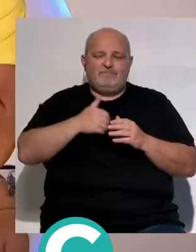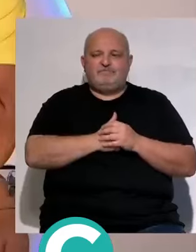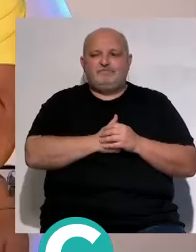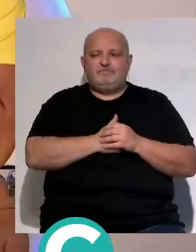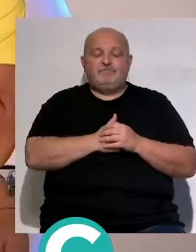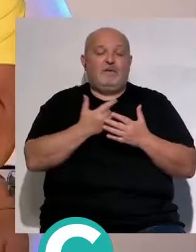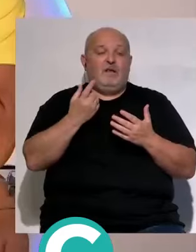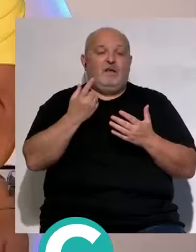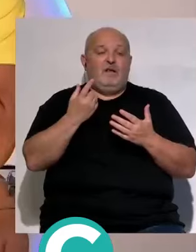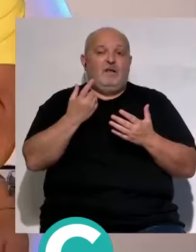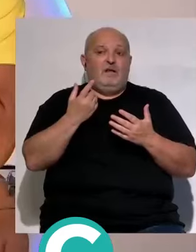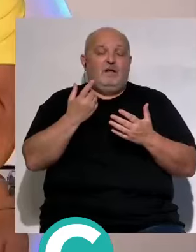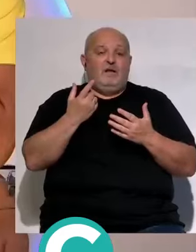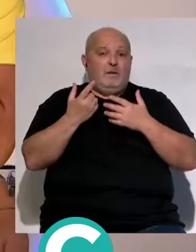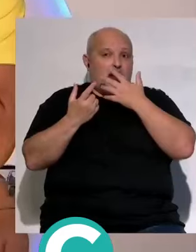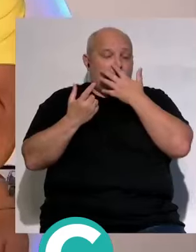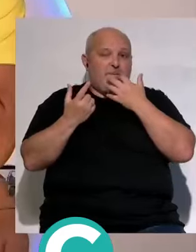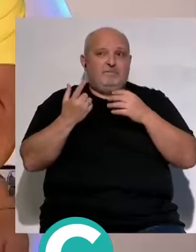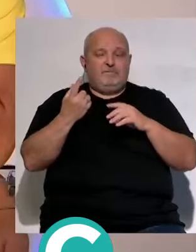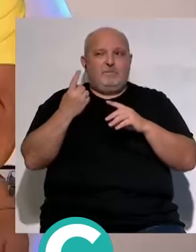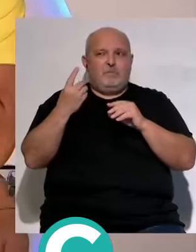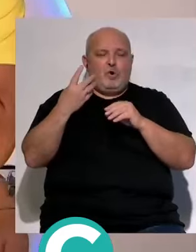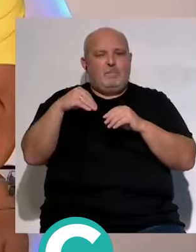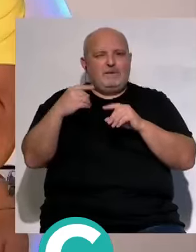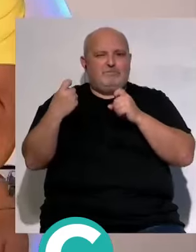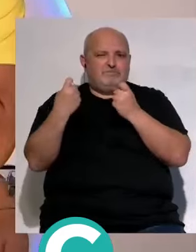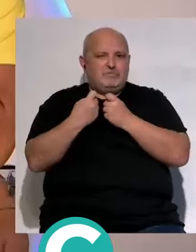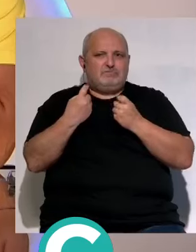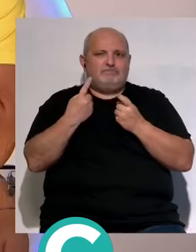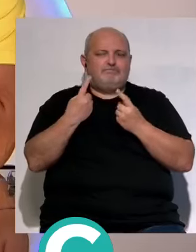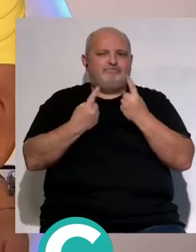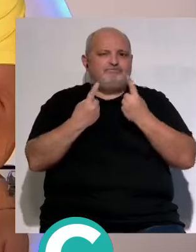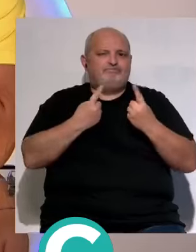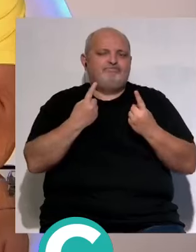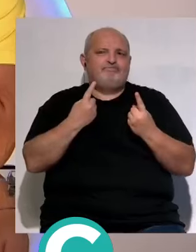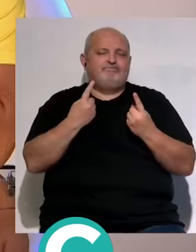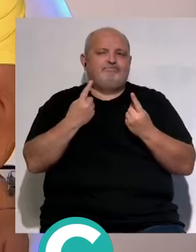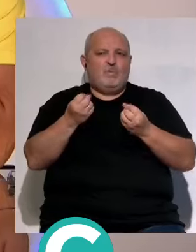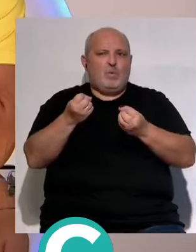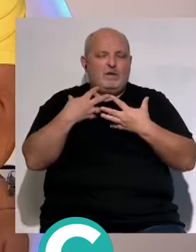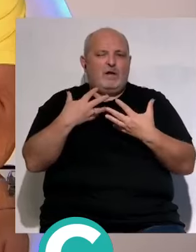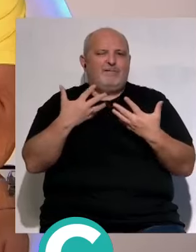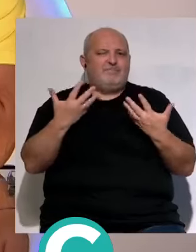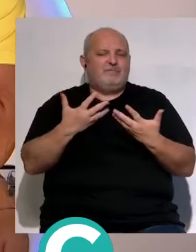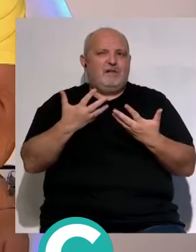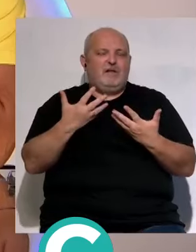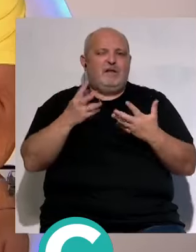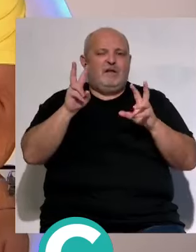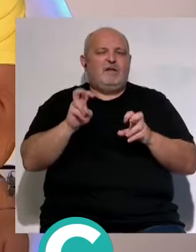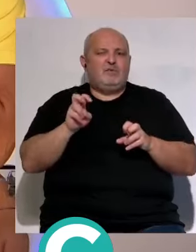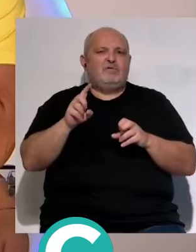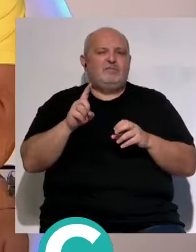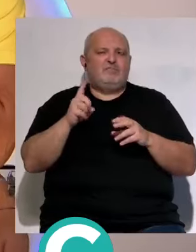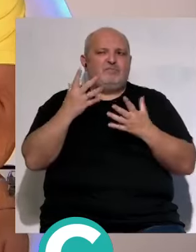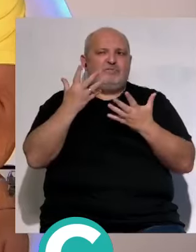cuando un futbolista dice es que hubo roces con el presidente y que nos contase cuáles han sido